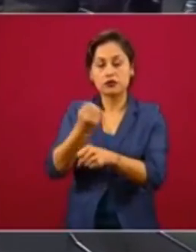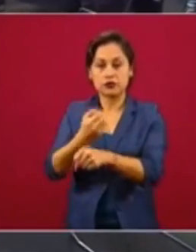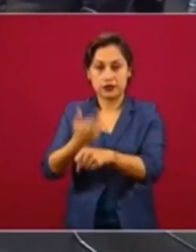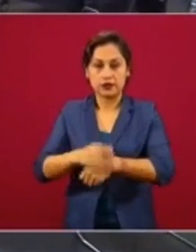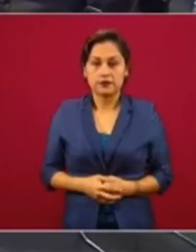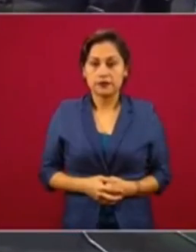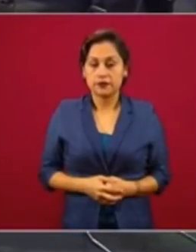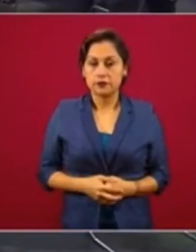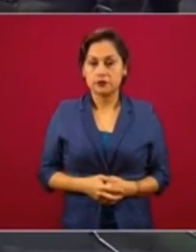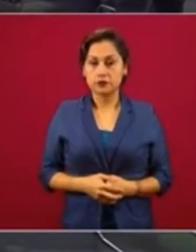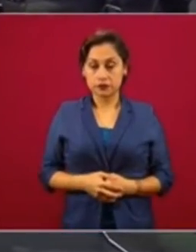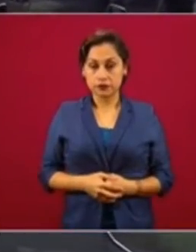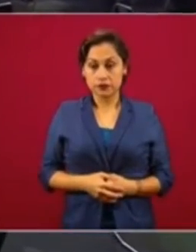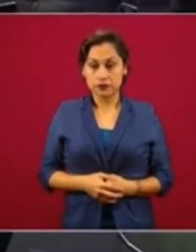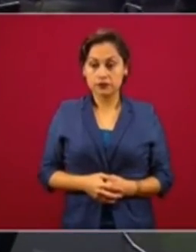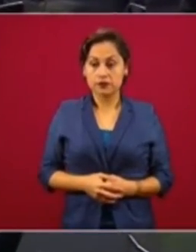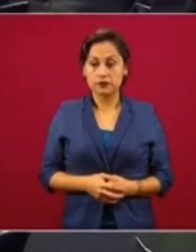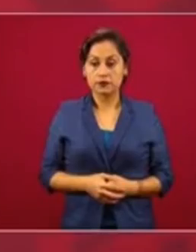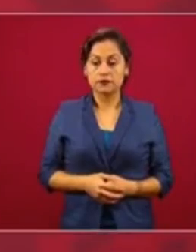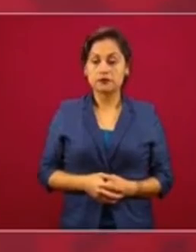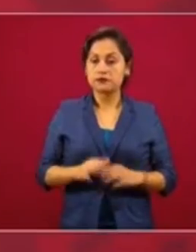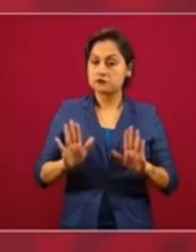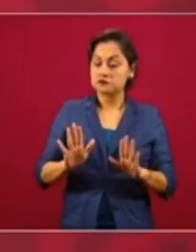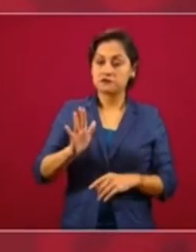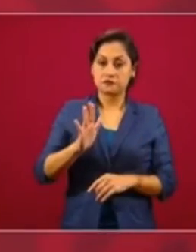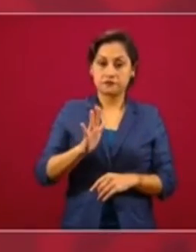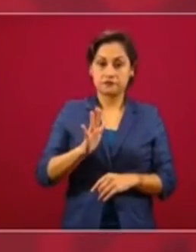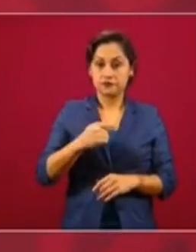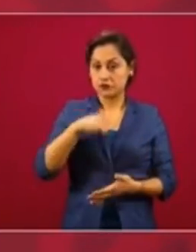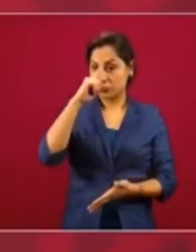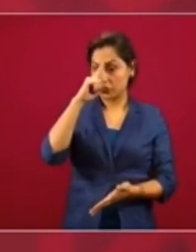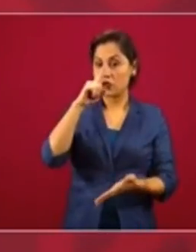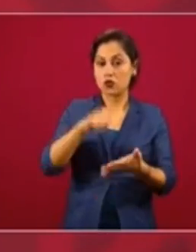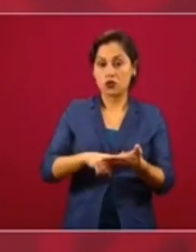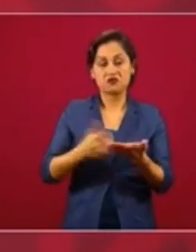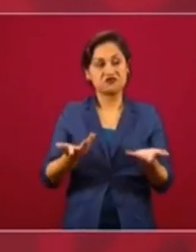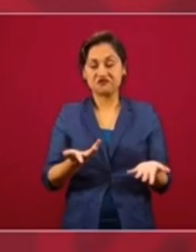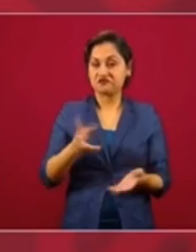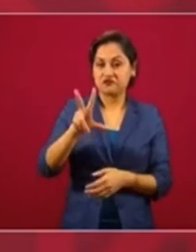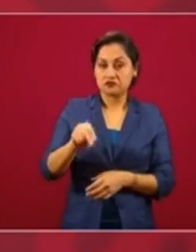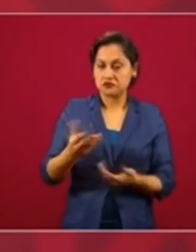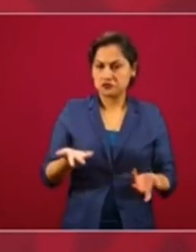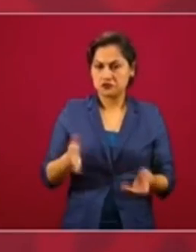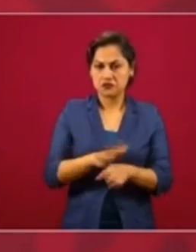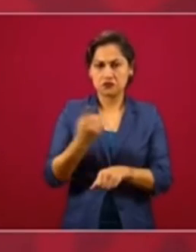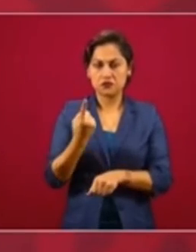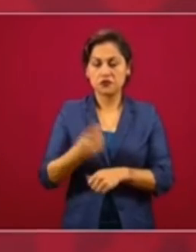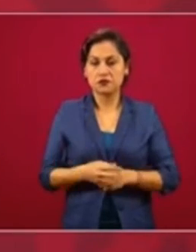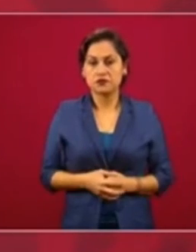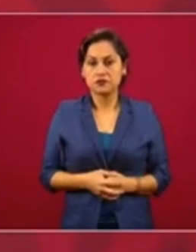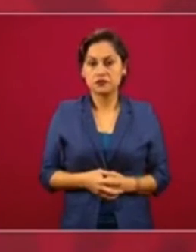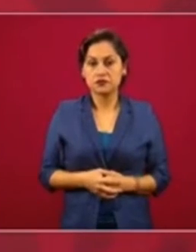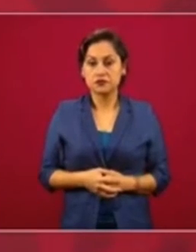Bueno, no creo que sea correcto, se tienen que mantener en